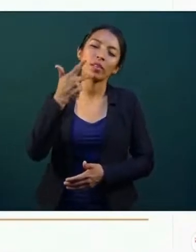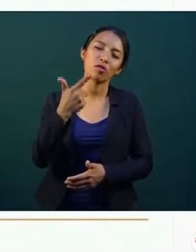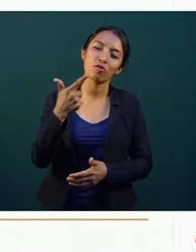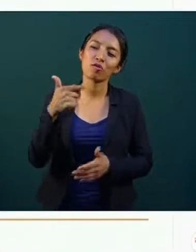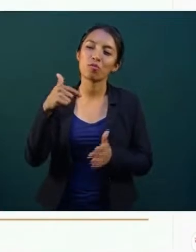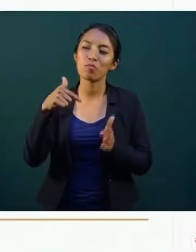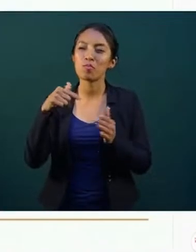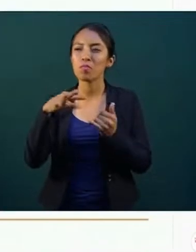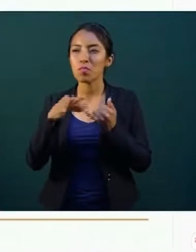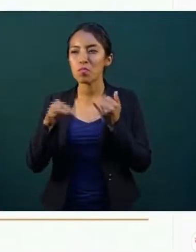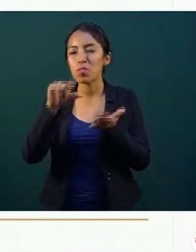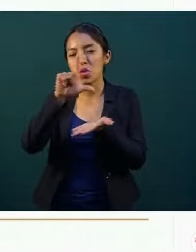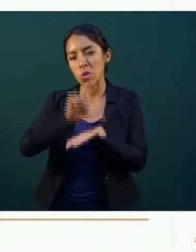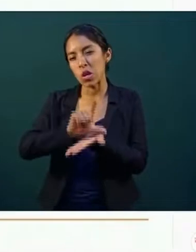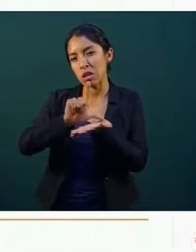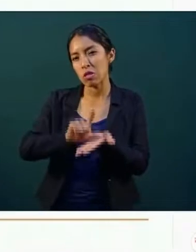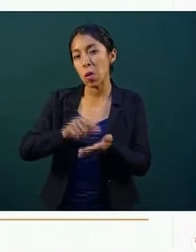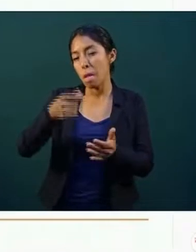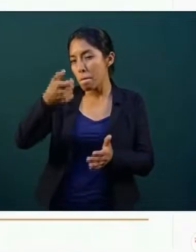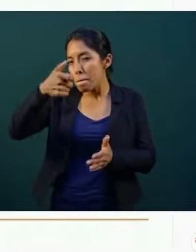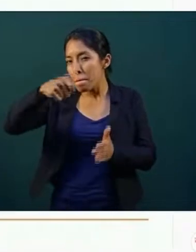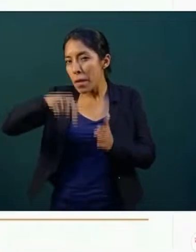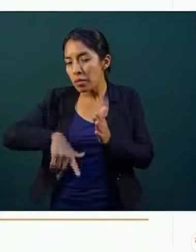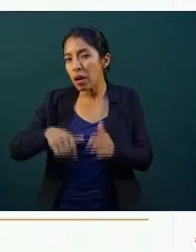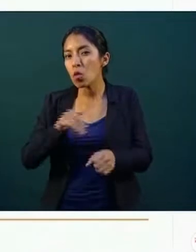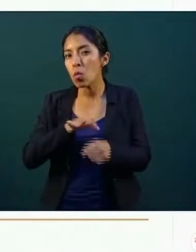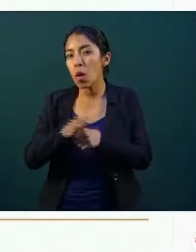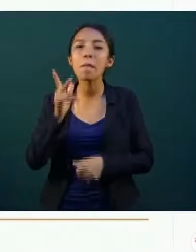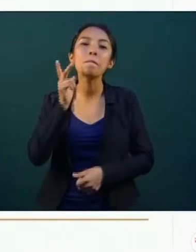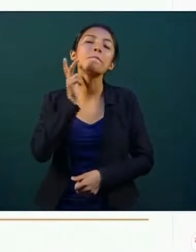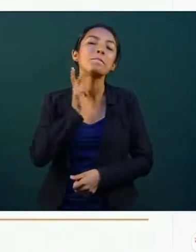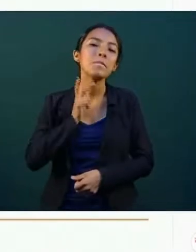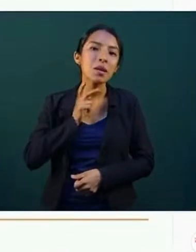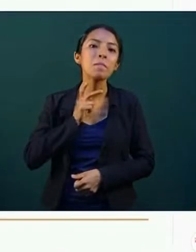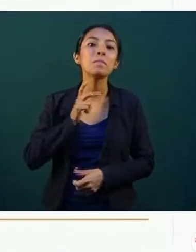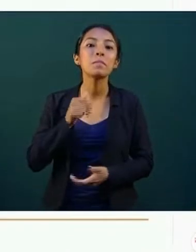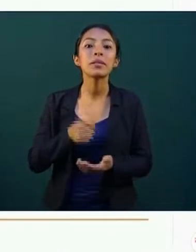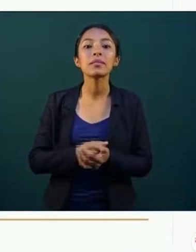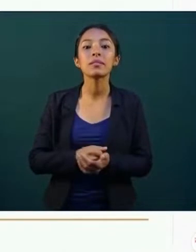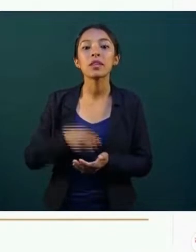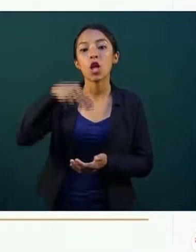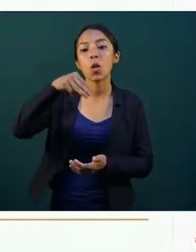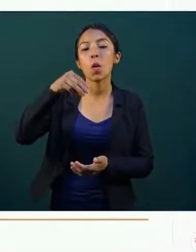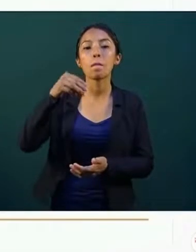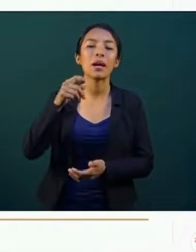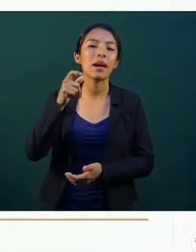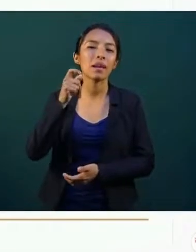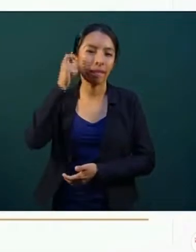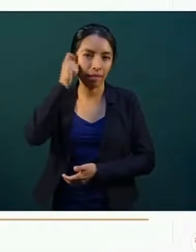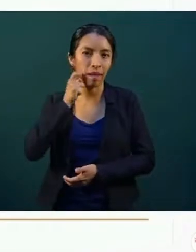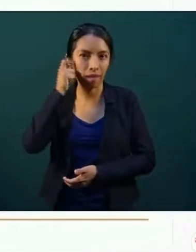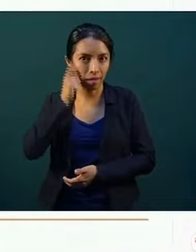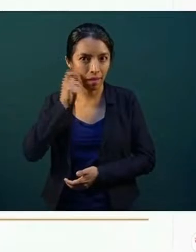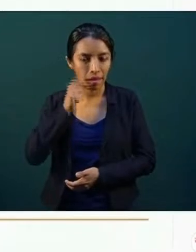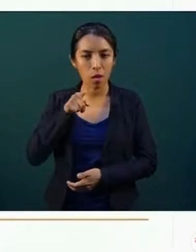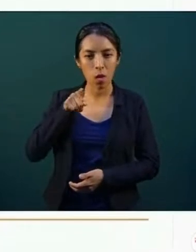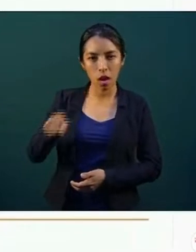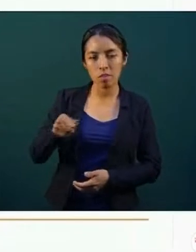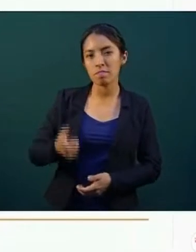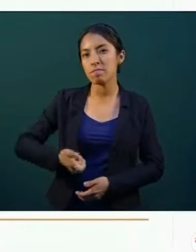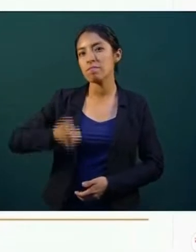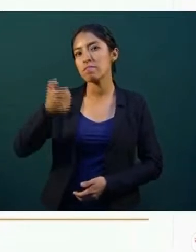bajo de 20 centavos lo tuvo la franquicia Pemex en la unión de Isidoro Montes de Oca, Guerrero, con un precio de 19